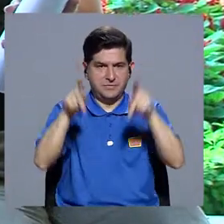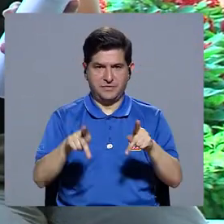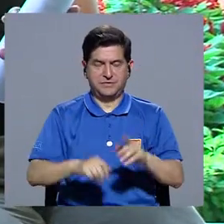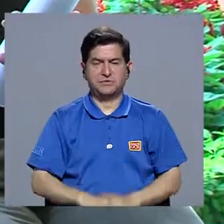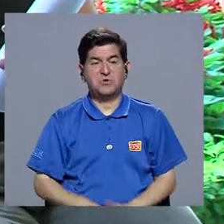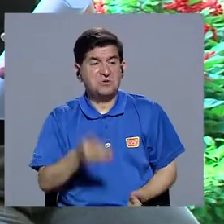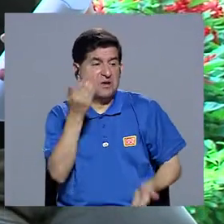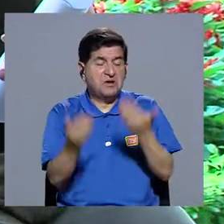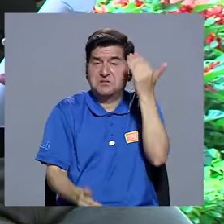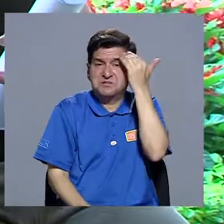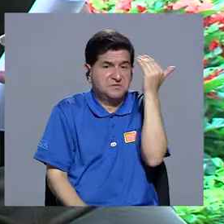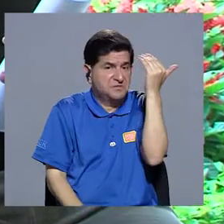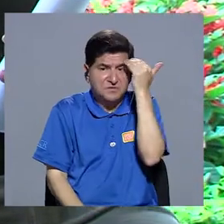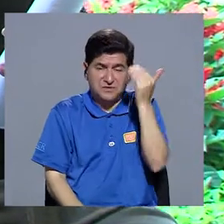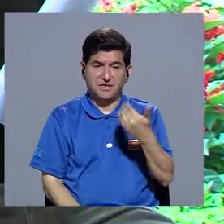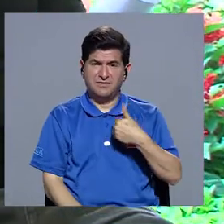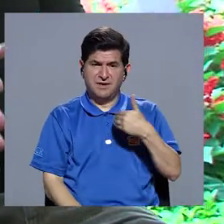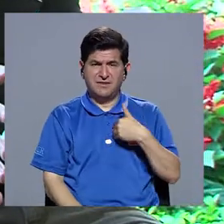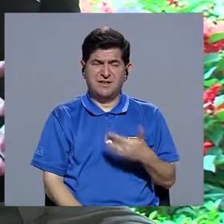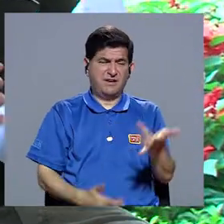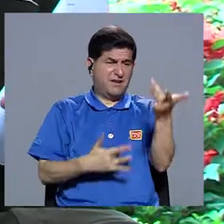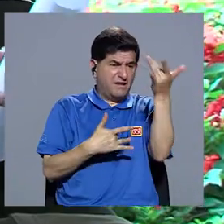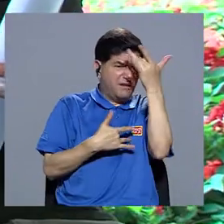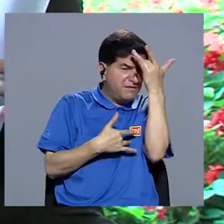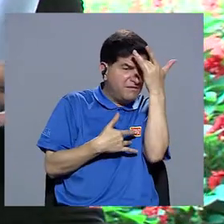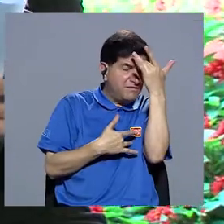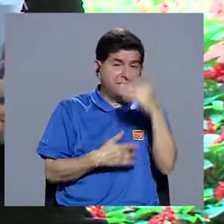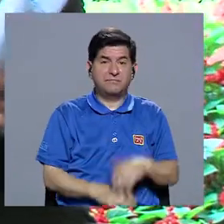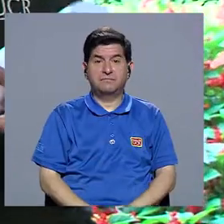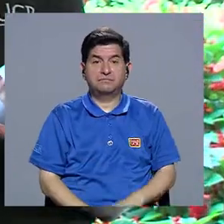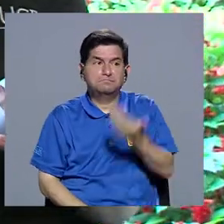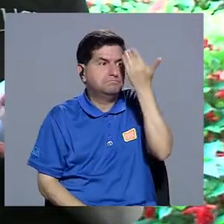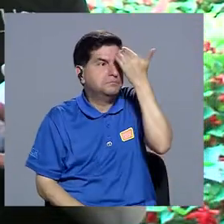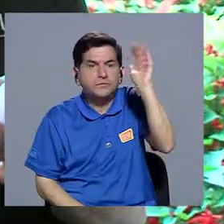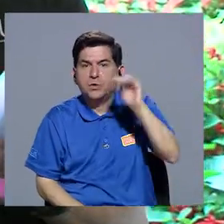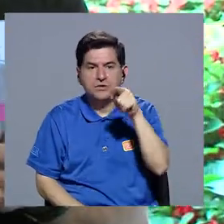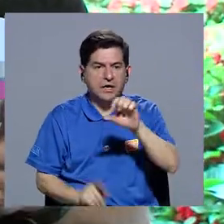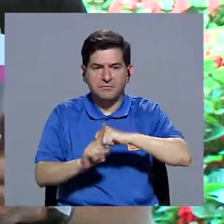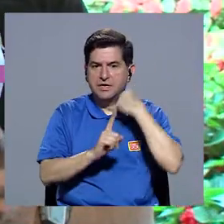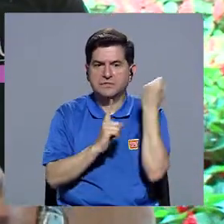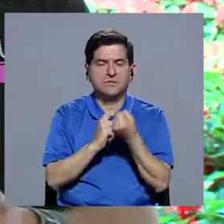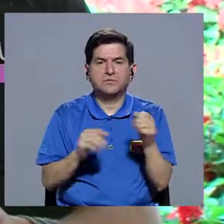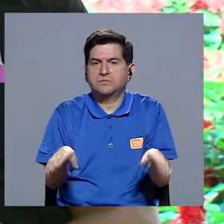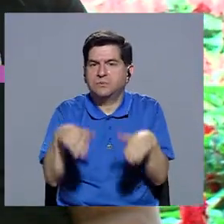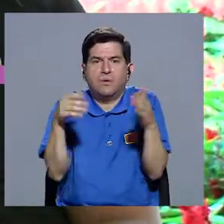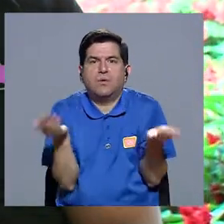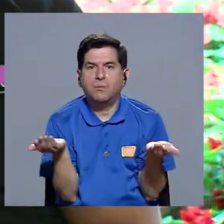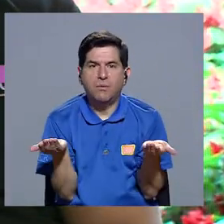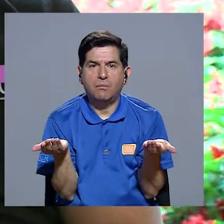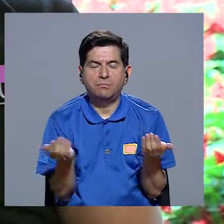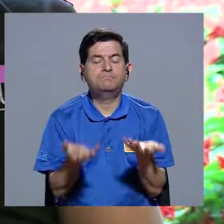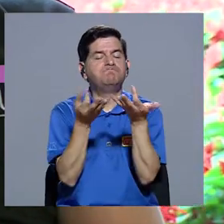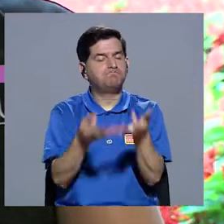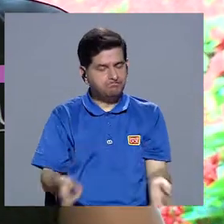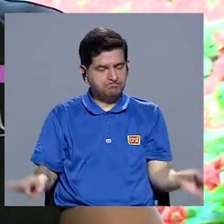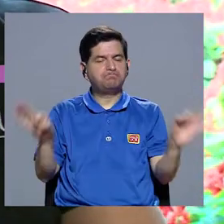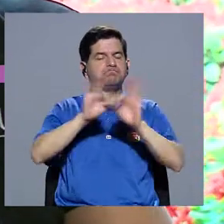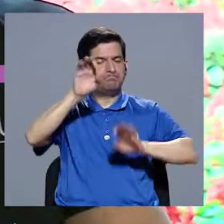que quizás no sabemos si tiene alguna patología, no sabemos realmente cómo se encuentra esa persona. Entonces, sí es importante evaluar eso.